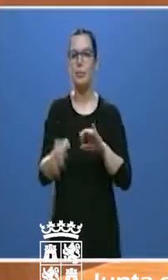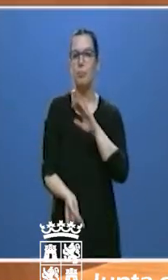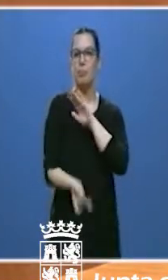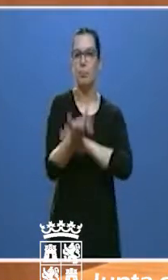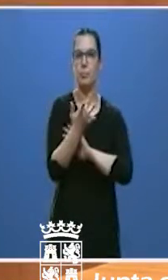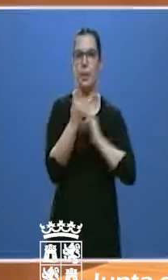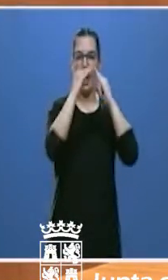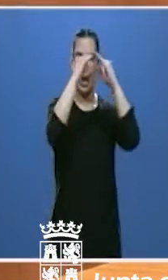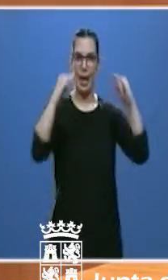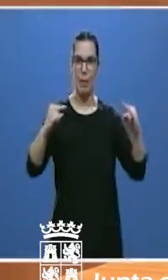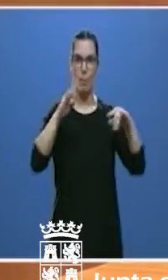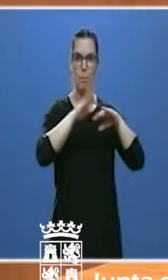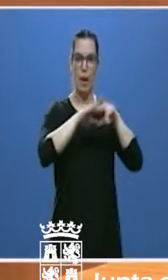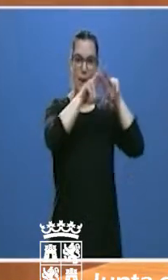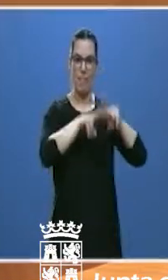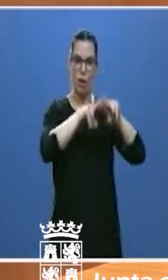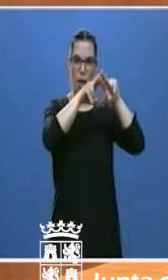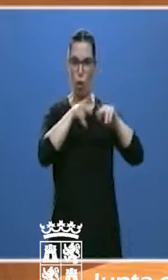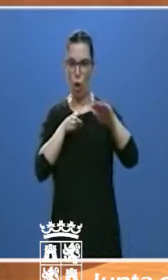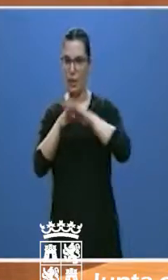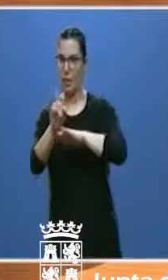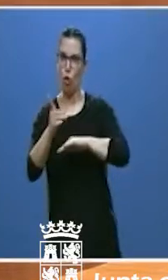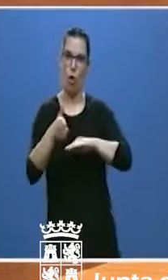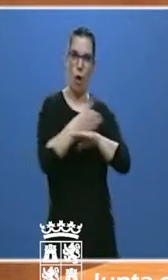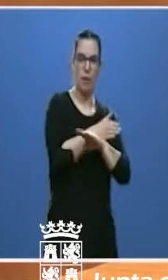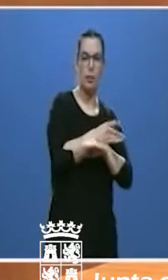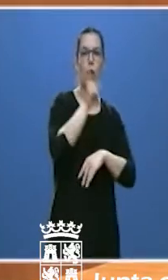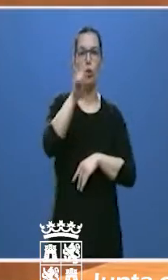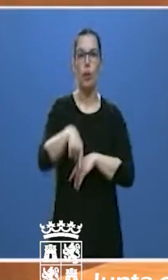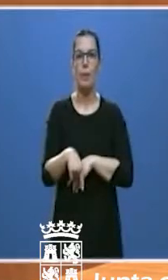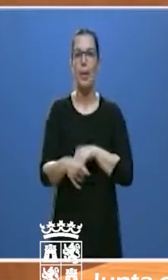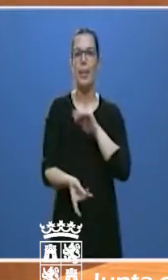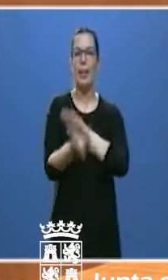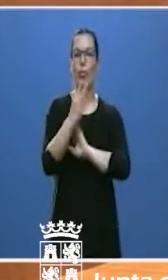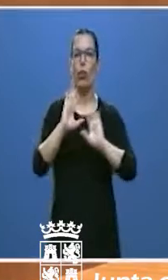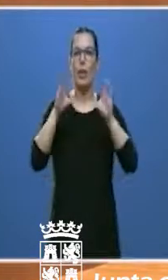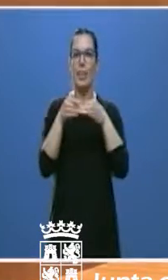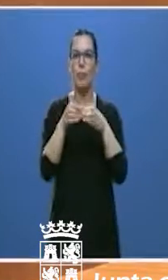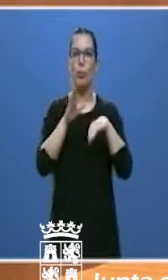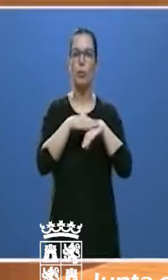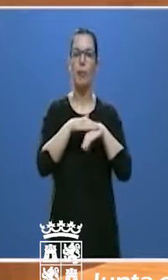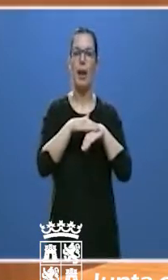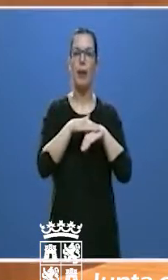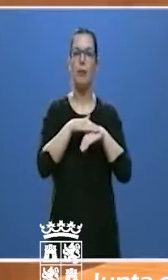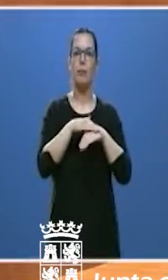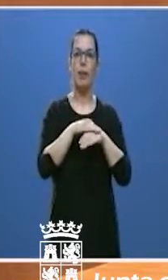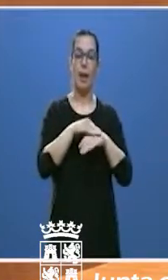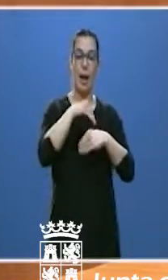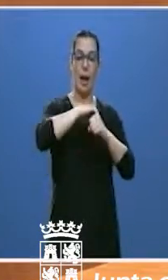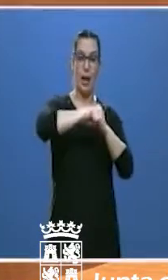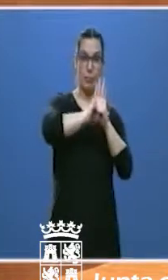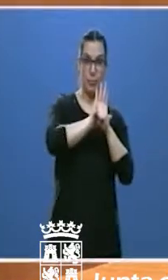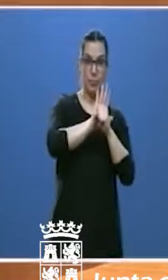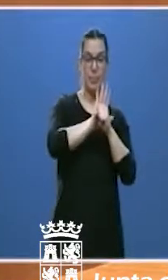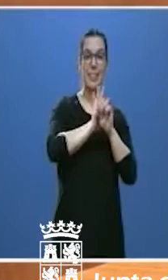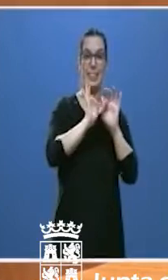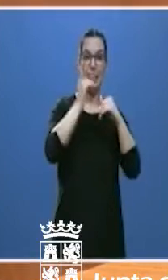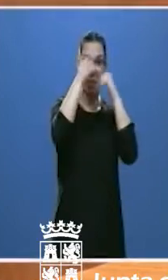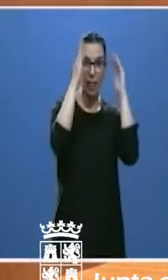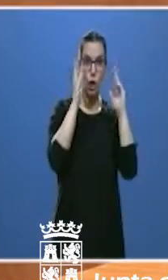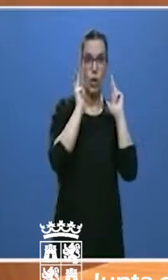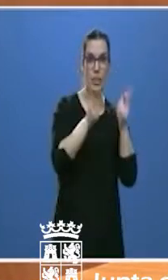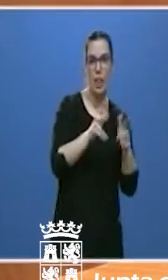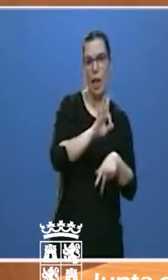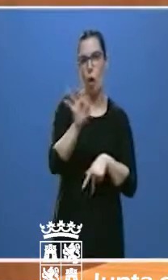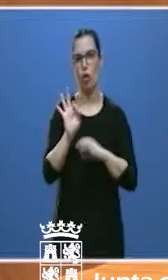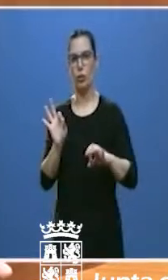equipos de COVID primaria o COVID residencia. También hemos adaptado en nuestros hospitales un plan de